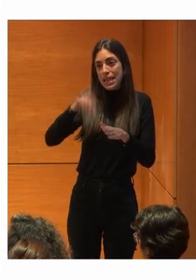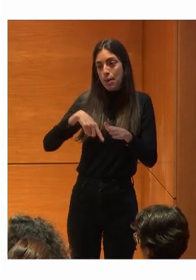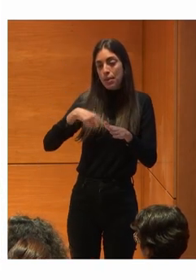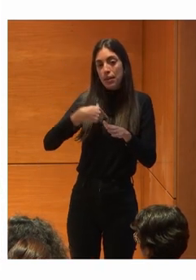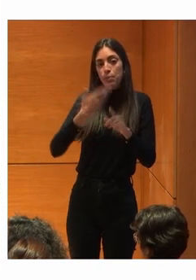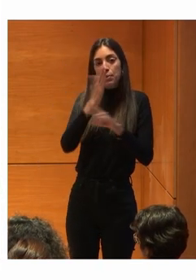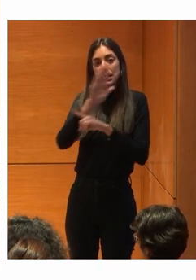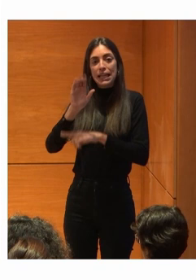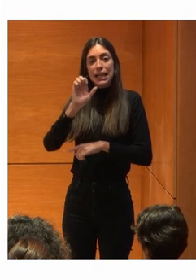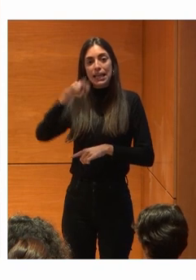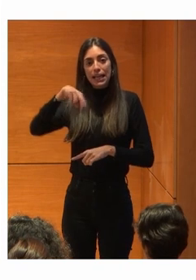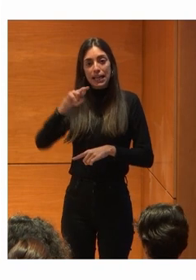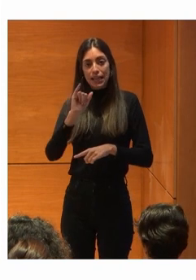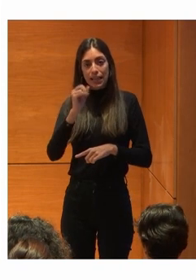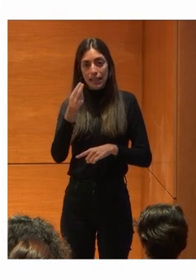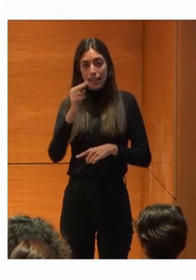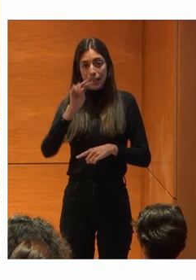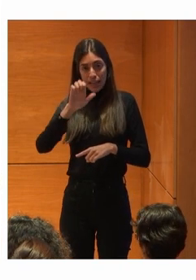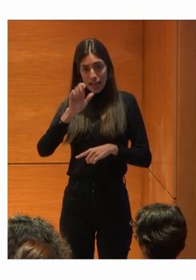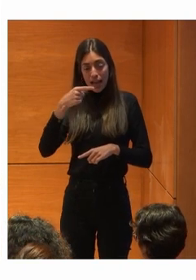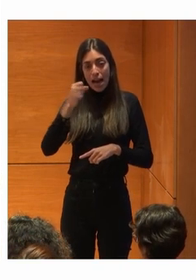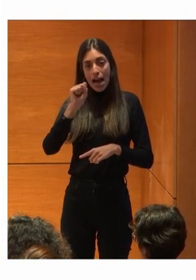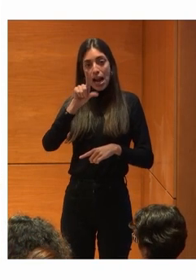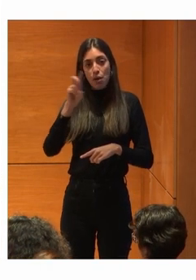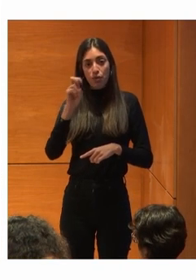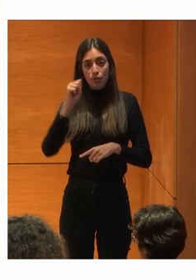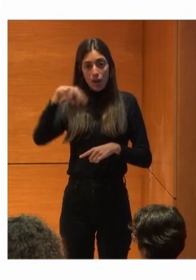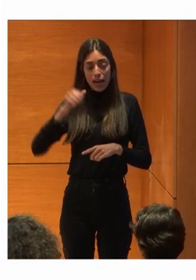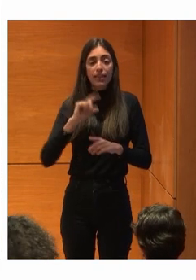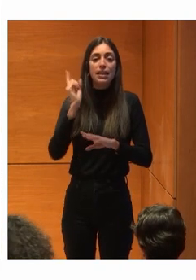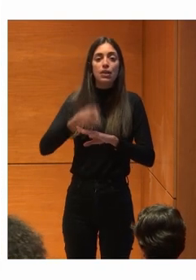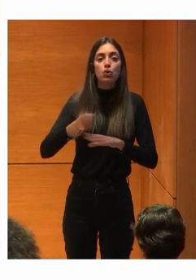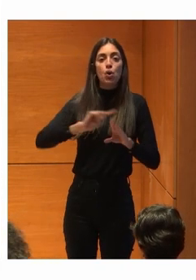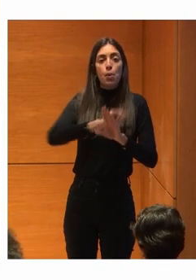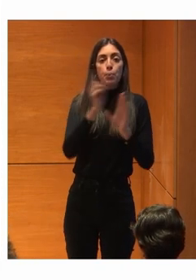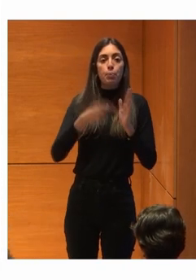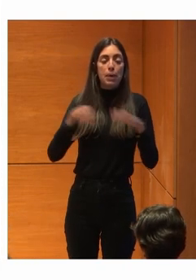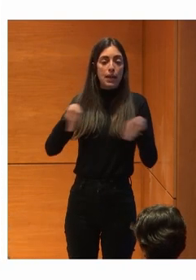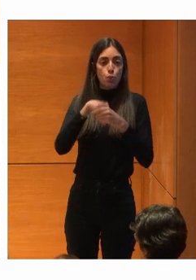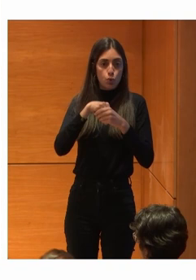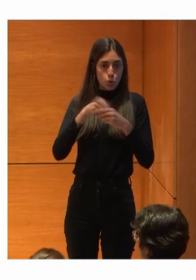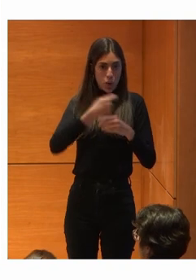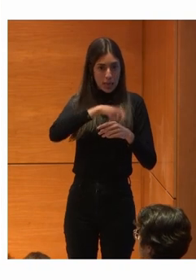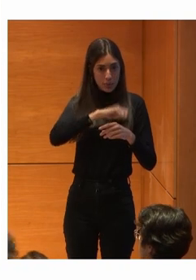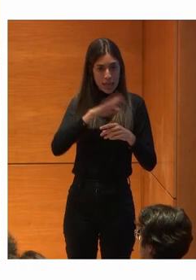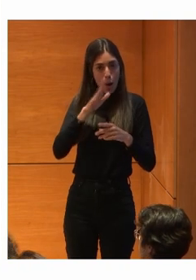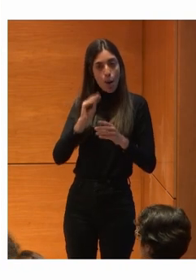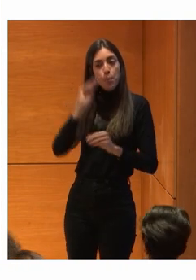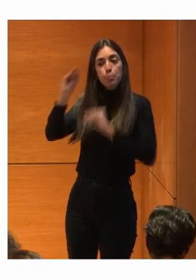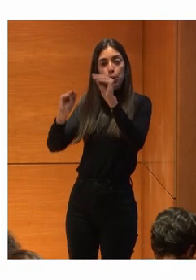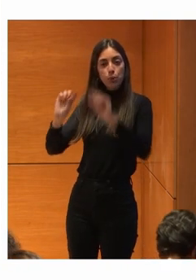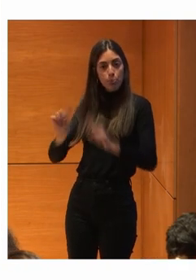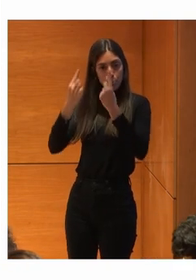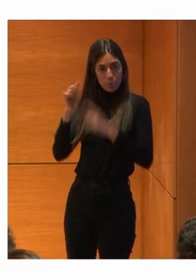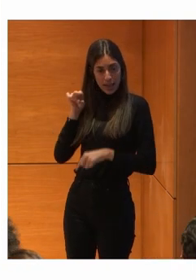Presentaros a Enrique Galván Seguramente muchos Más le conozcáis también Es director De Plena Inclusión España Y nada Le voy a lanzar La primera pregunta